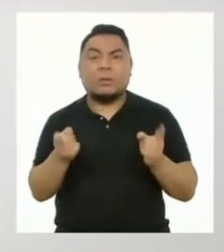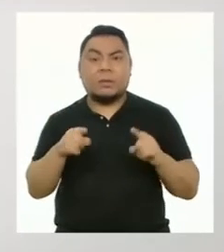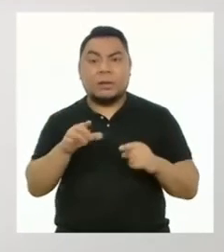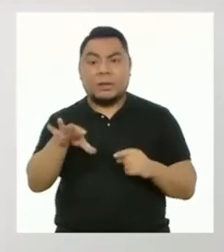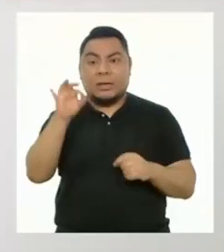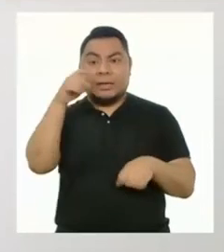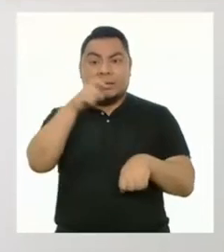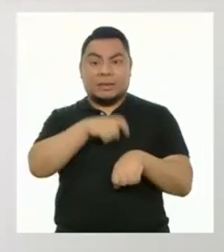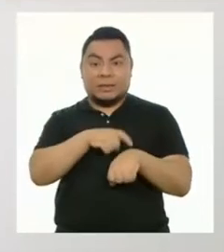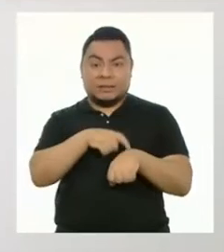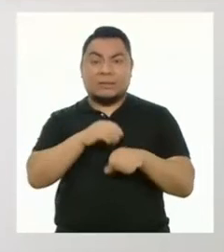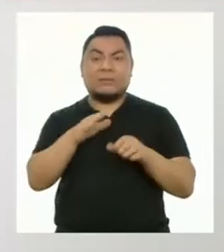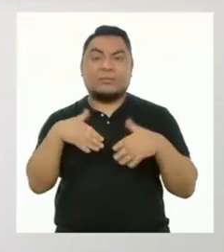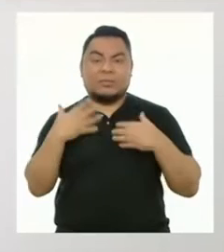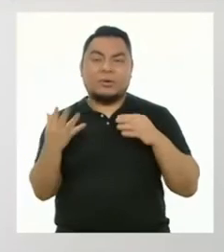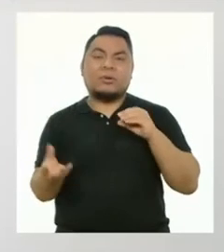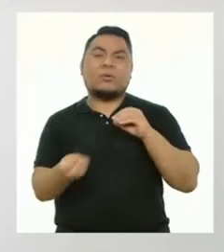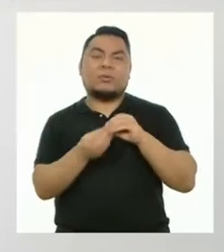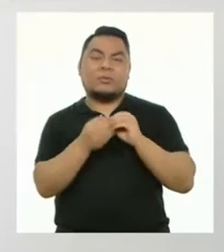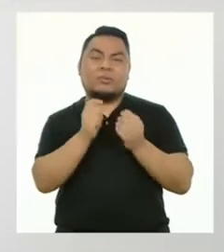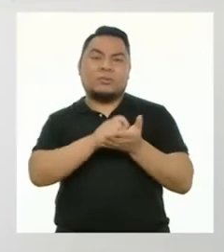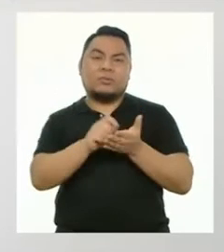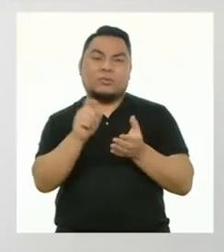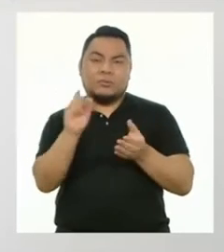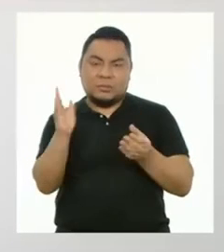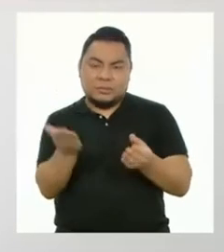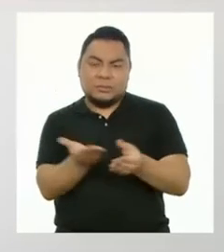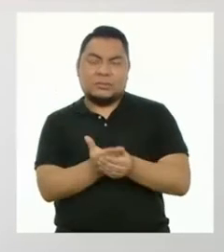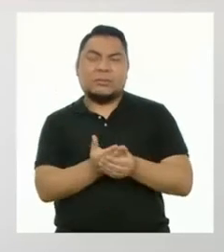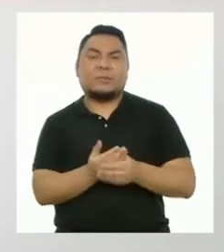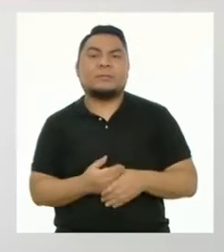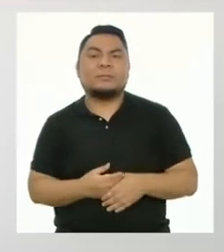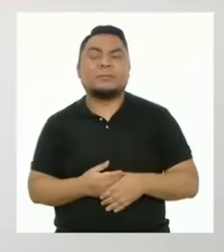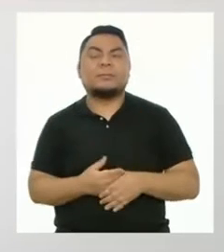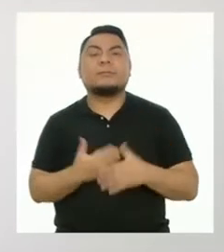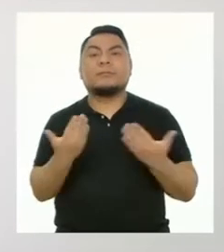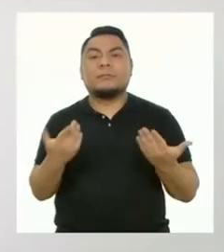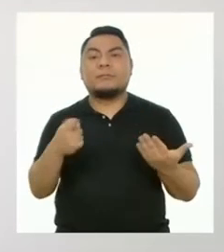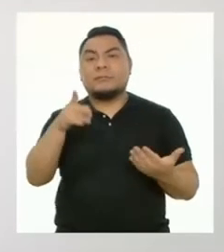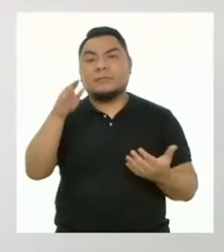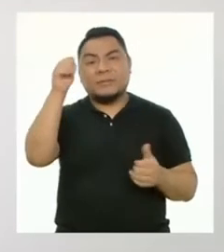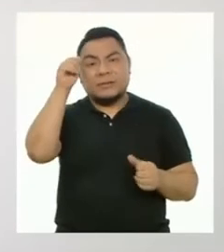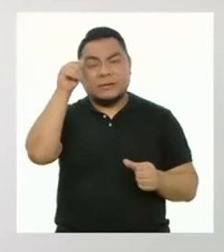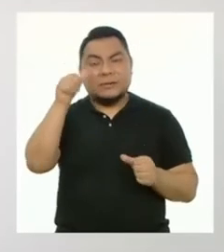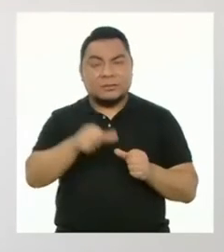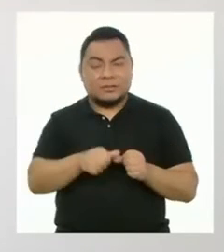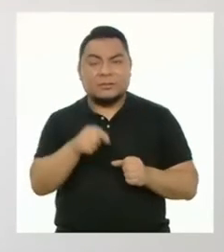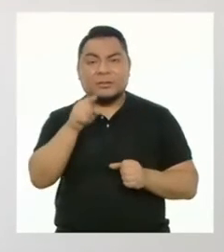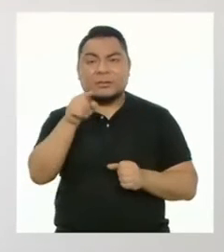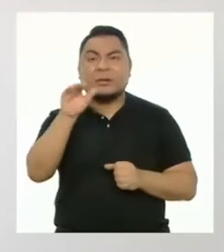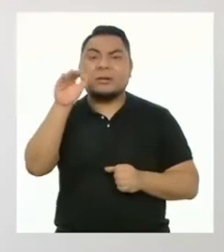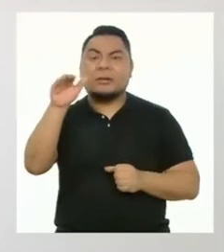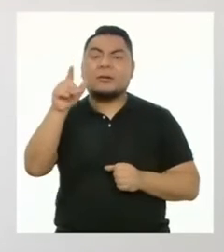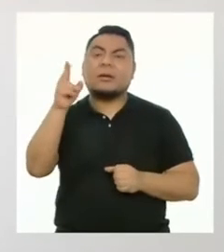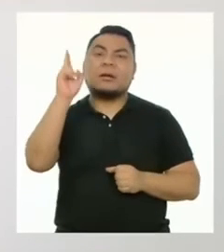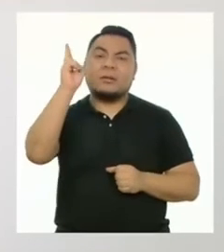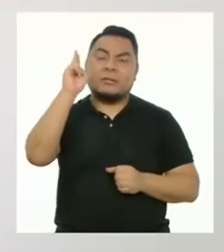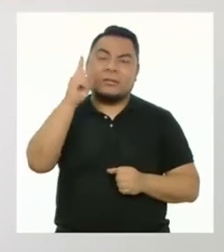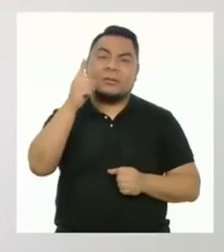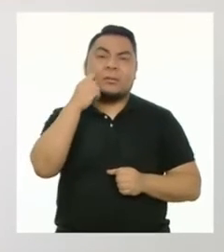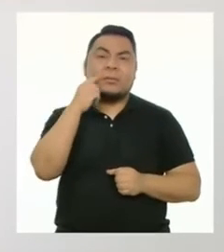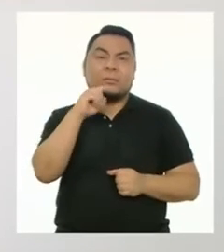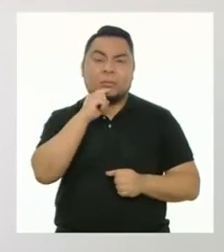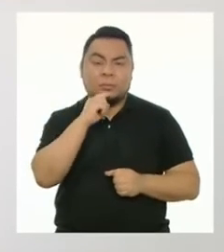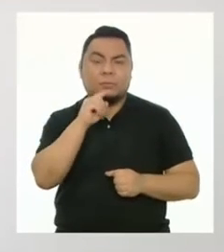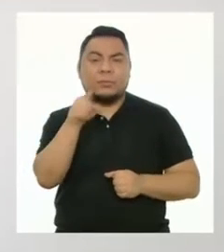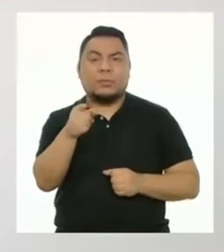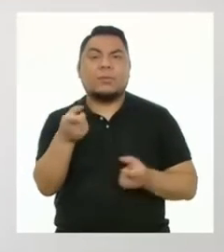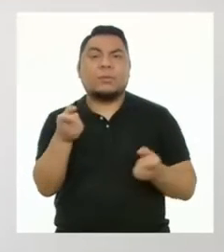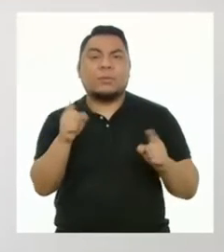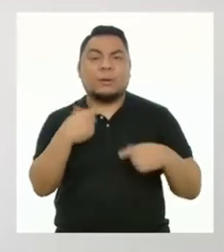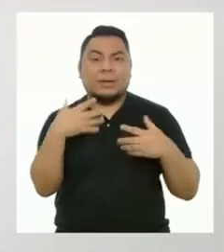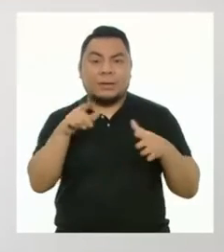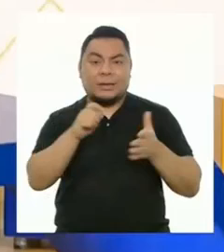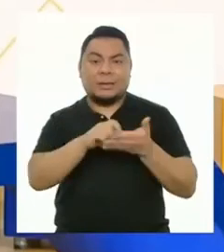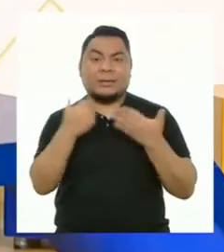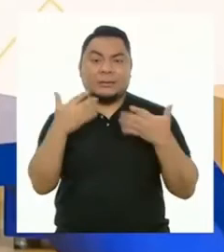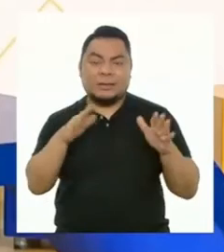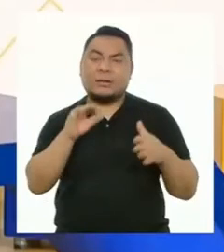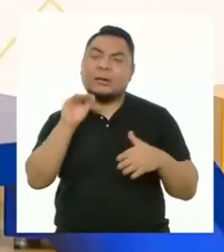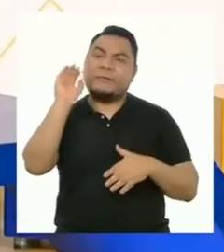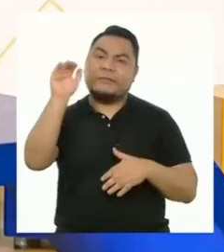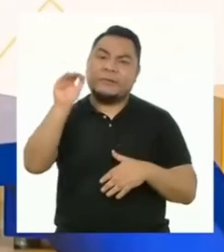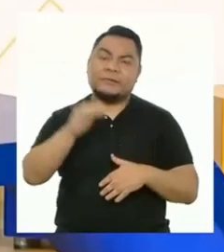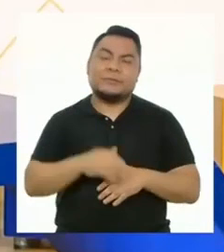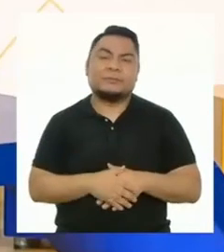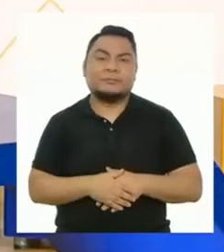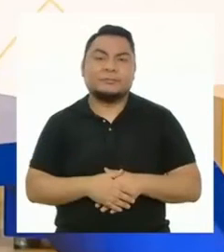encuentres tiempo e incluirlo luego en tu portafolio. Ah, y recuerda avisar a tu profesor o profesora cuando lo hayas